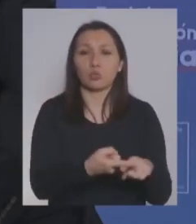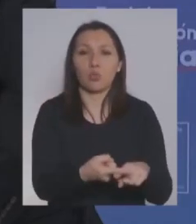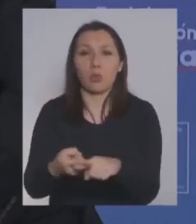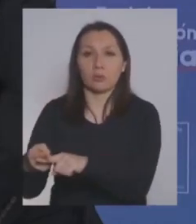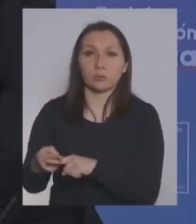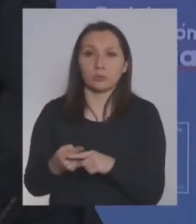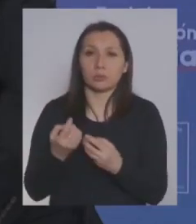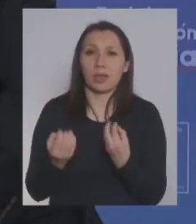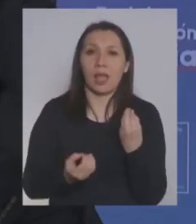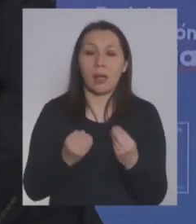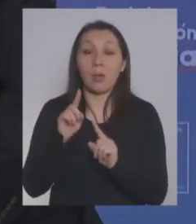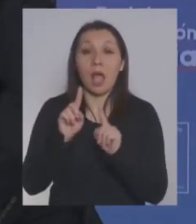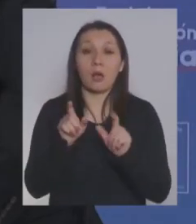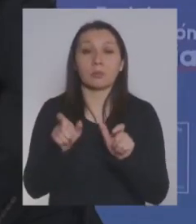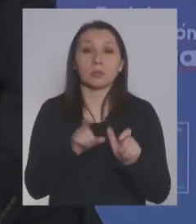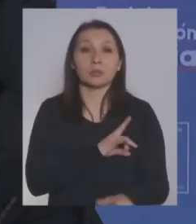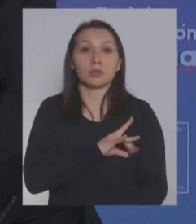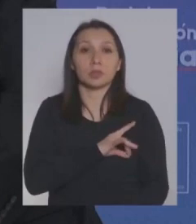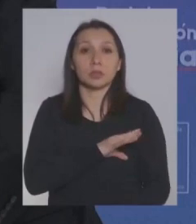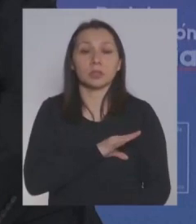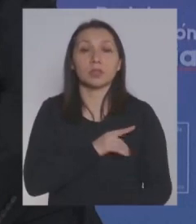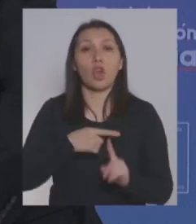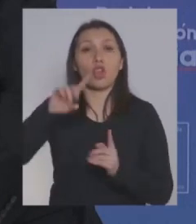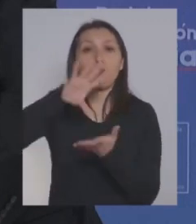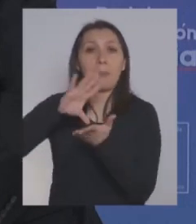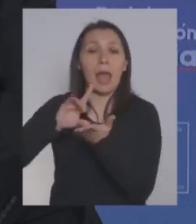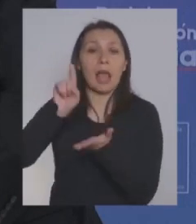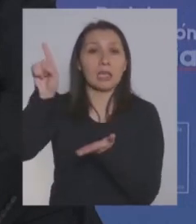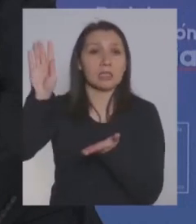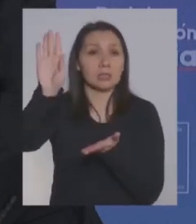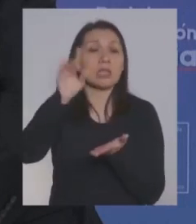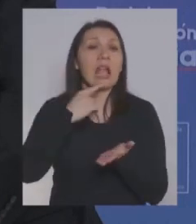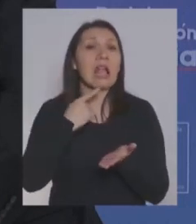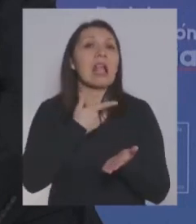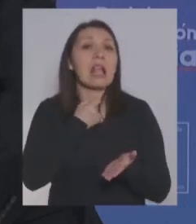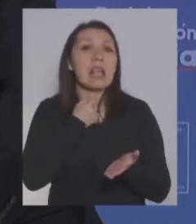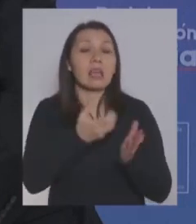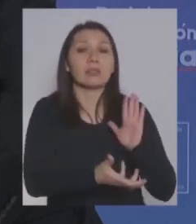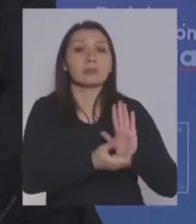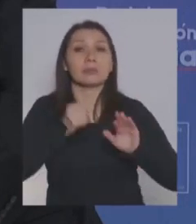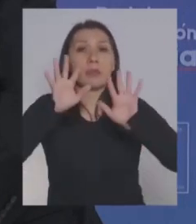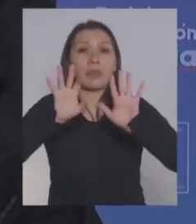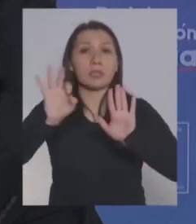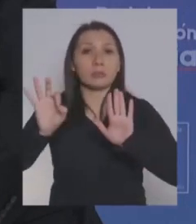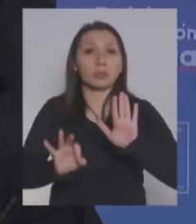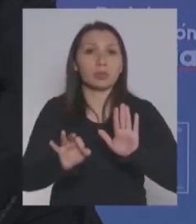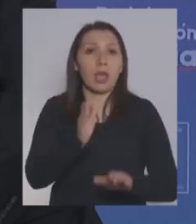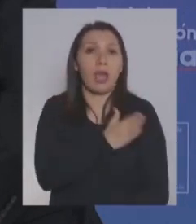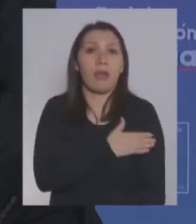¿qué pasa con aquellos chilenos que están en el exterior y que quieren retirar el 10% de la AFP?